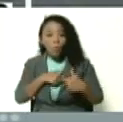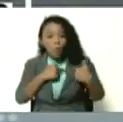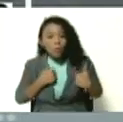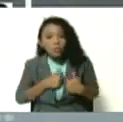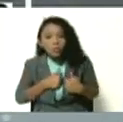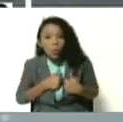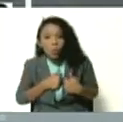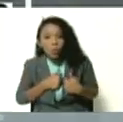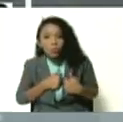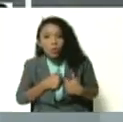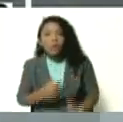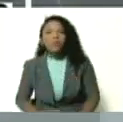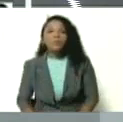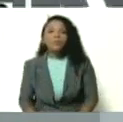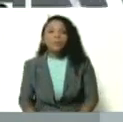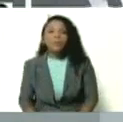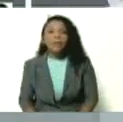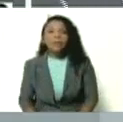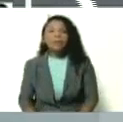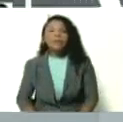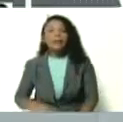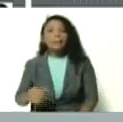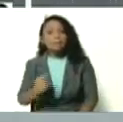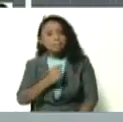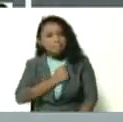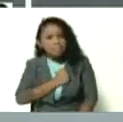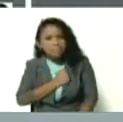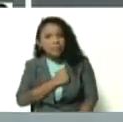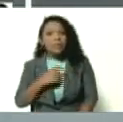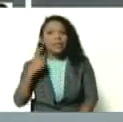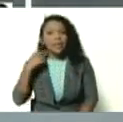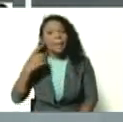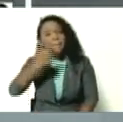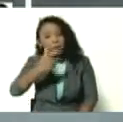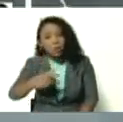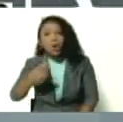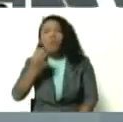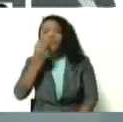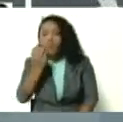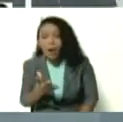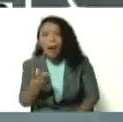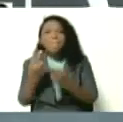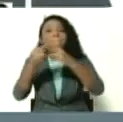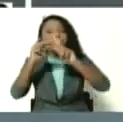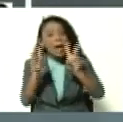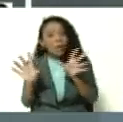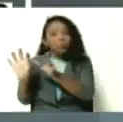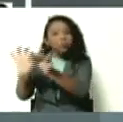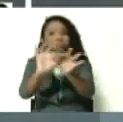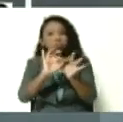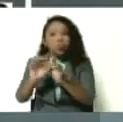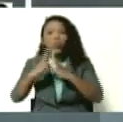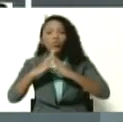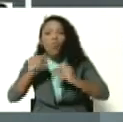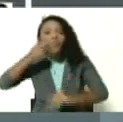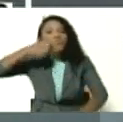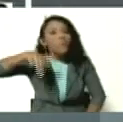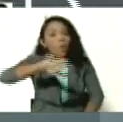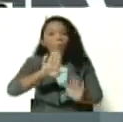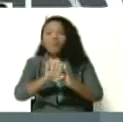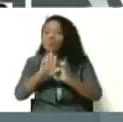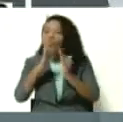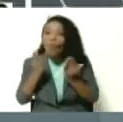de patriota, en su corazón de gente buena, que es la paz y es la unión entre todos los pueblos del mundo,